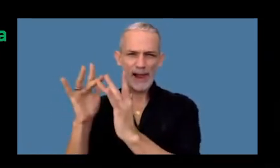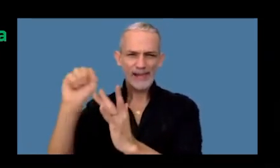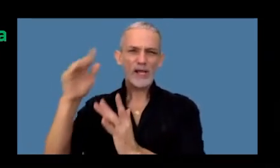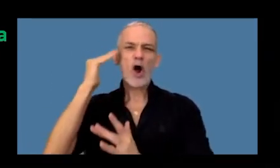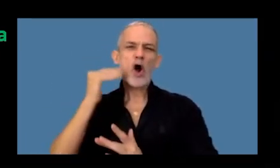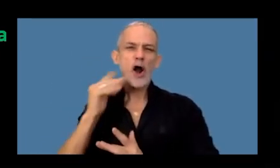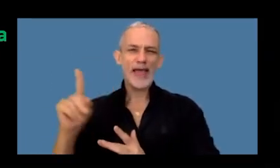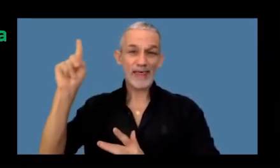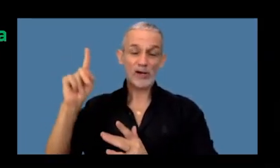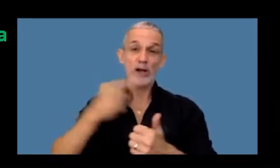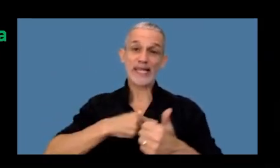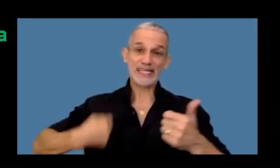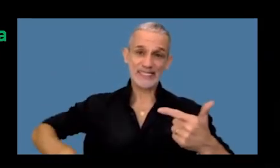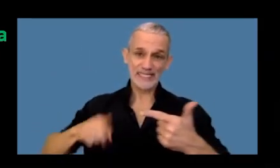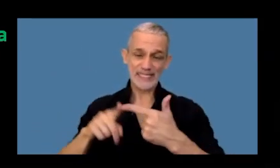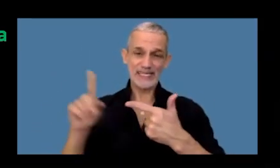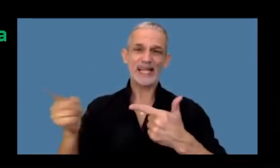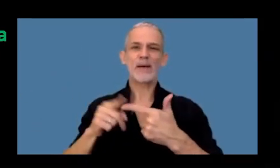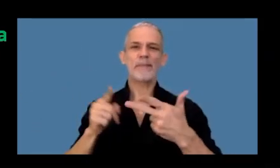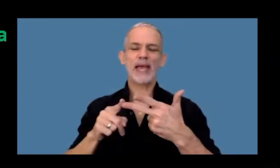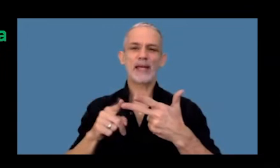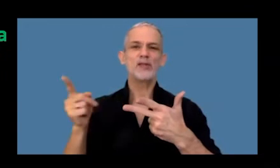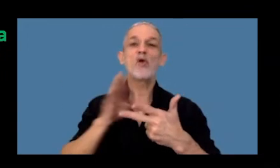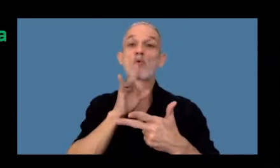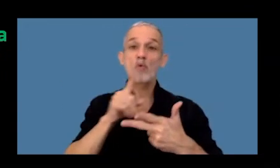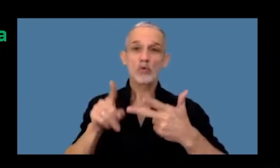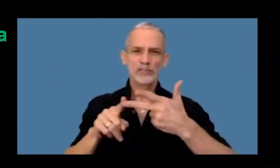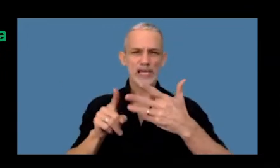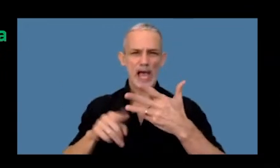Norte con China y Rusia